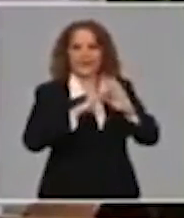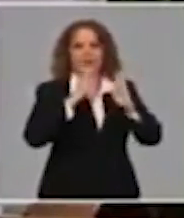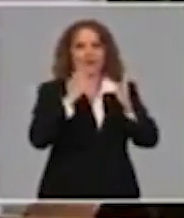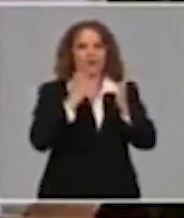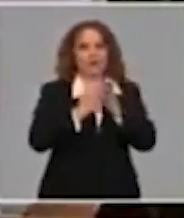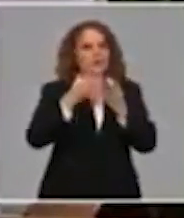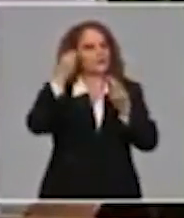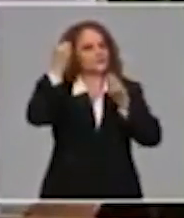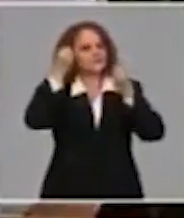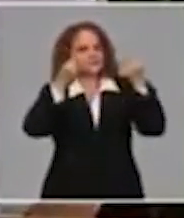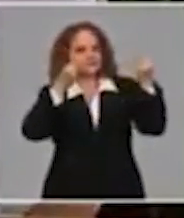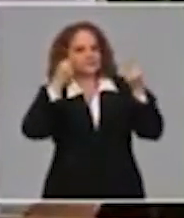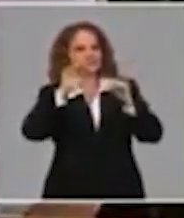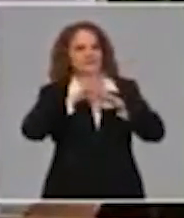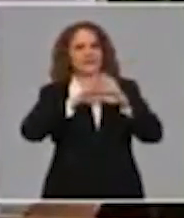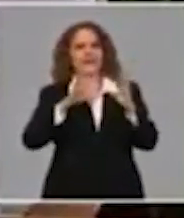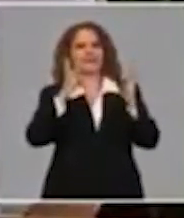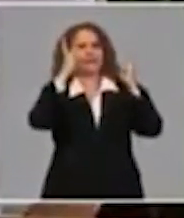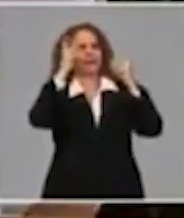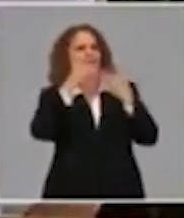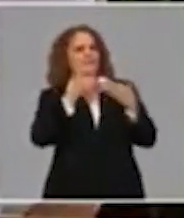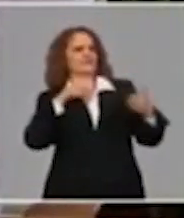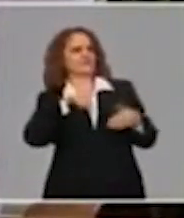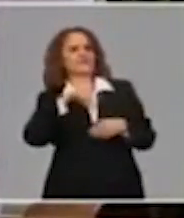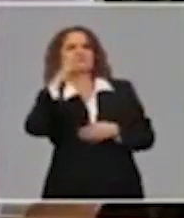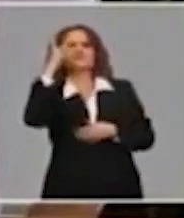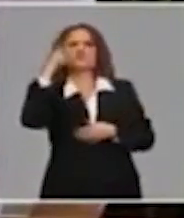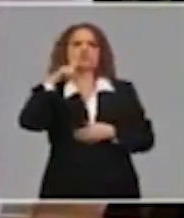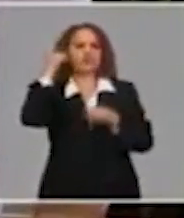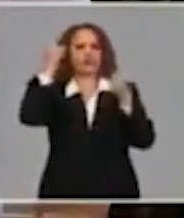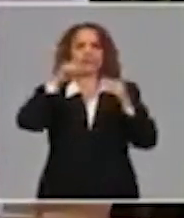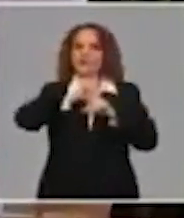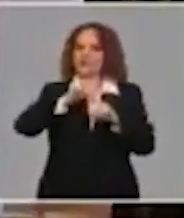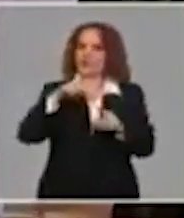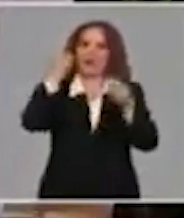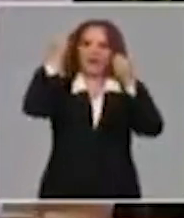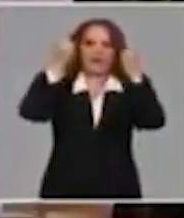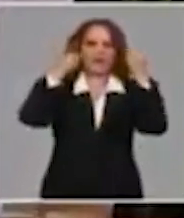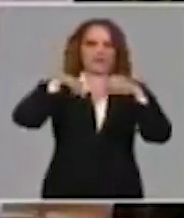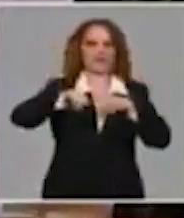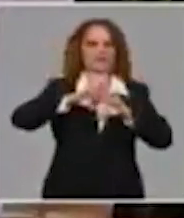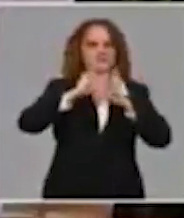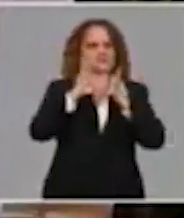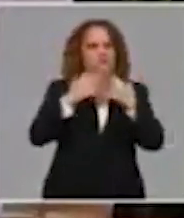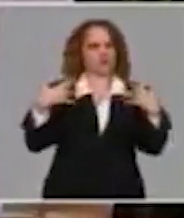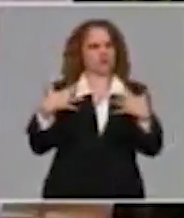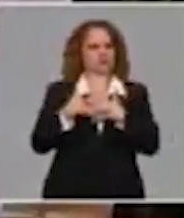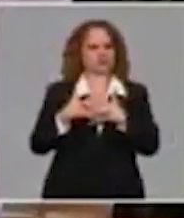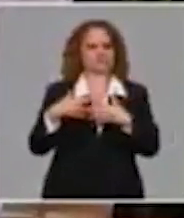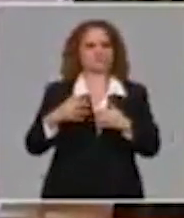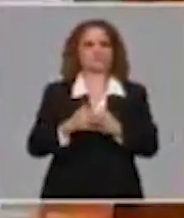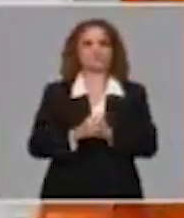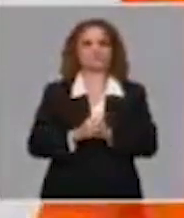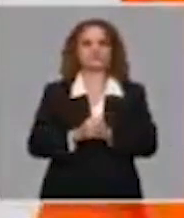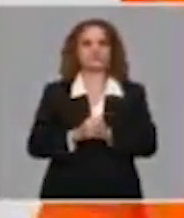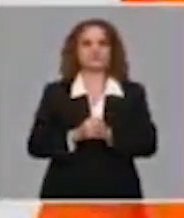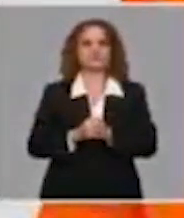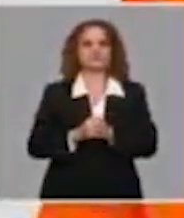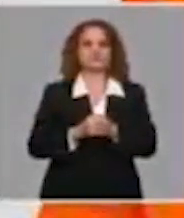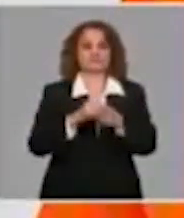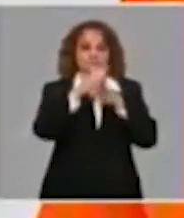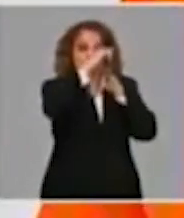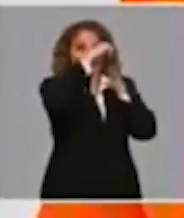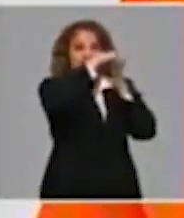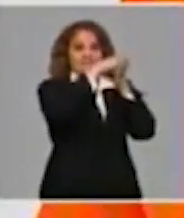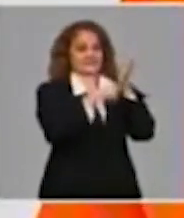que es imprescindible para cualquier decisión que se tome oportunamente. El indicador número 4 es el número de